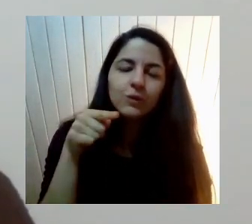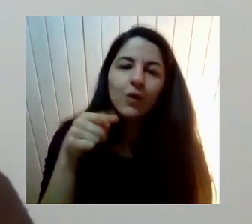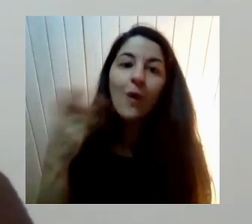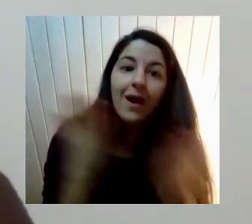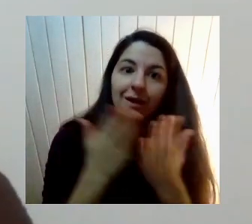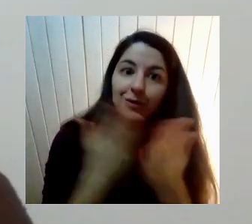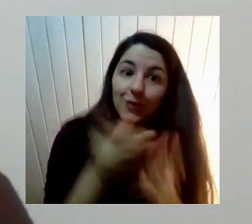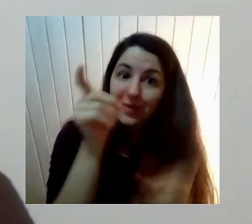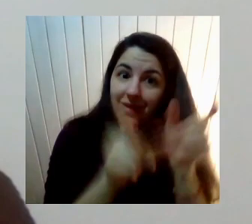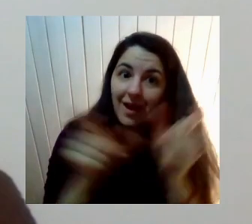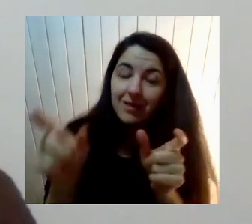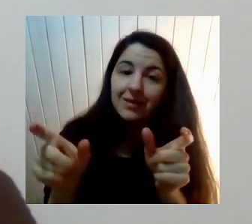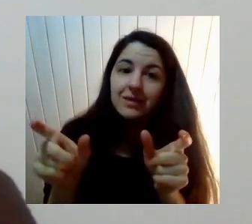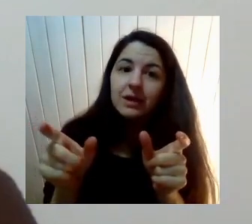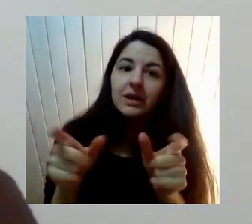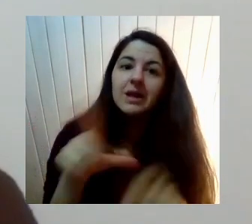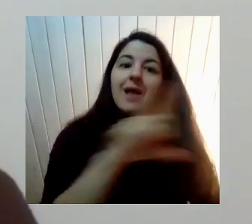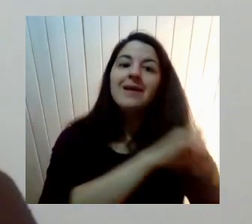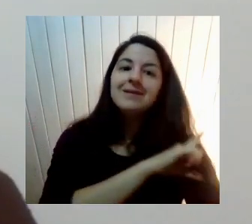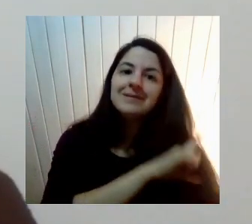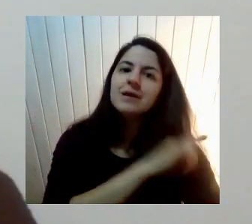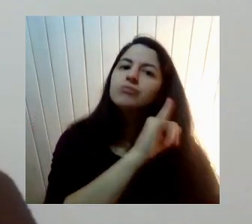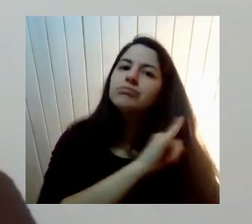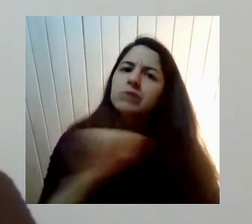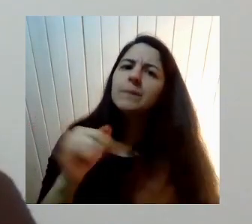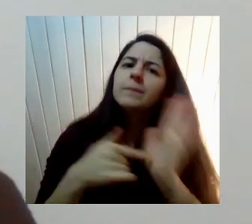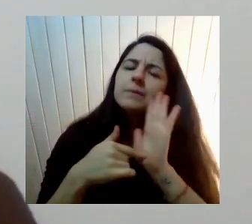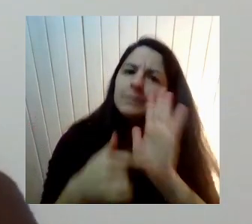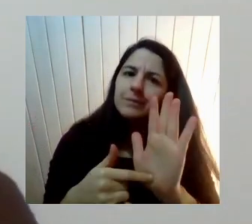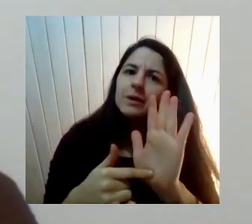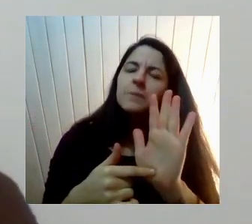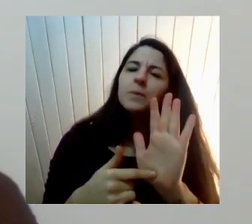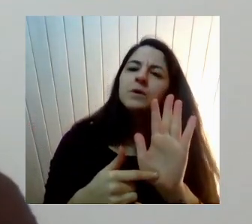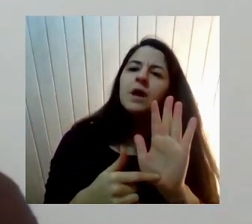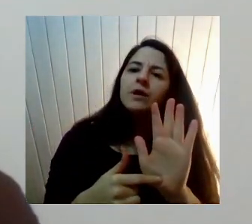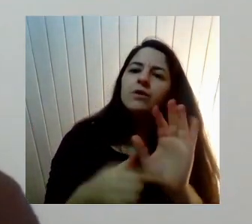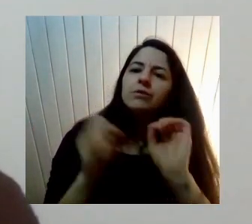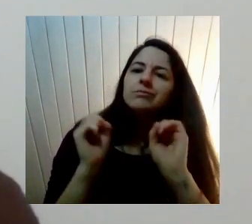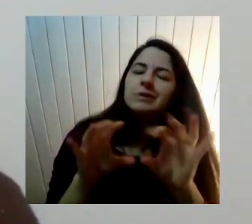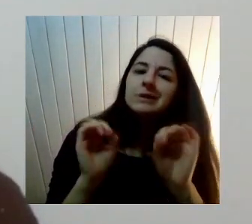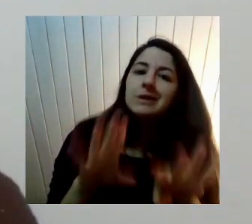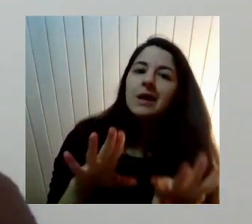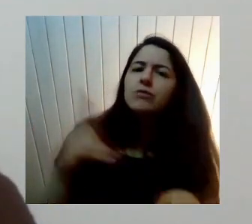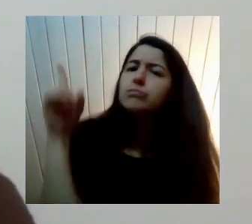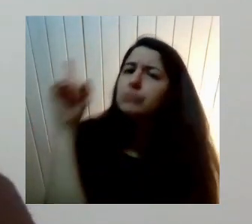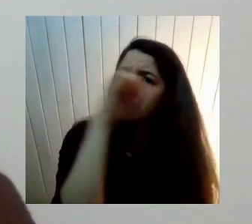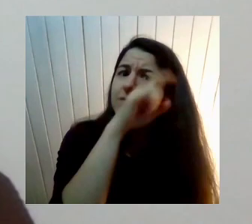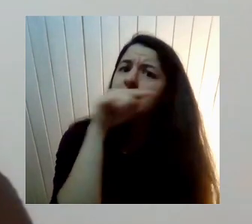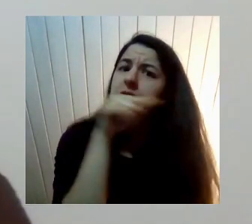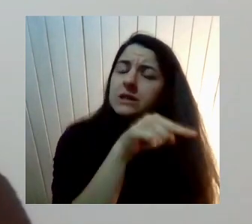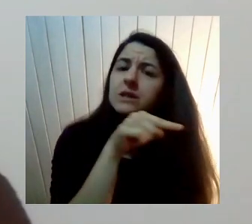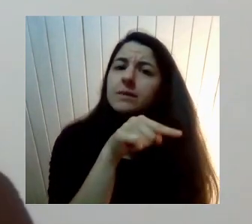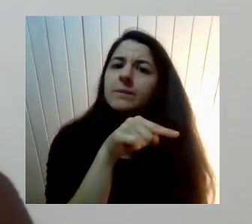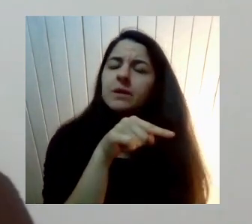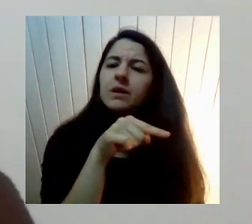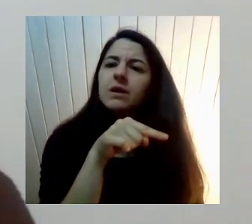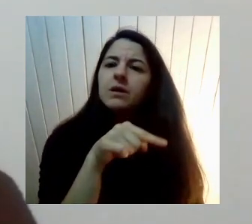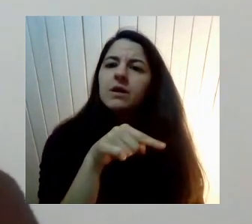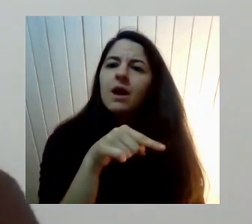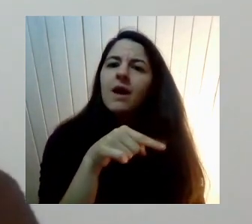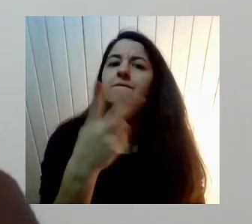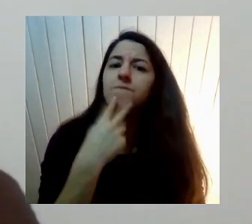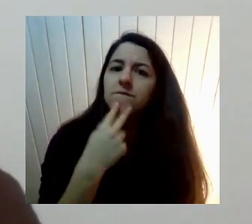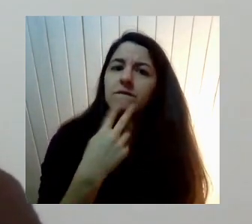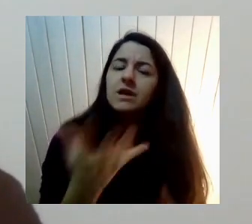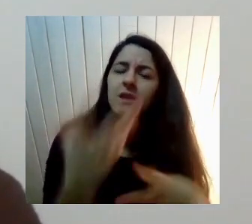Nos enseñaron Nos enseñaron Lo difícil Que fue Para ella Y para muchas De nosotras Pero en ese momento Sin saberlo Lo que era vivir En espacios